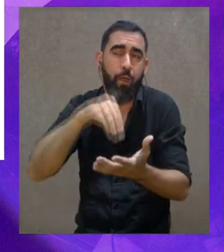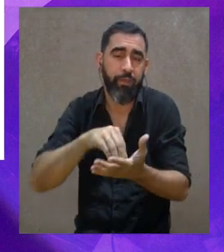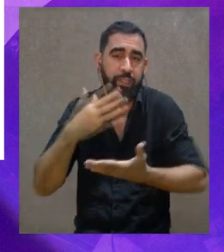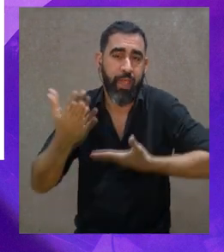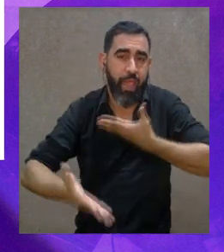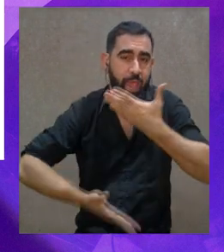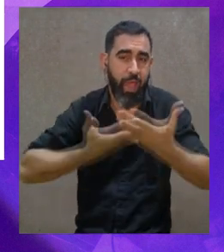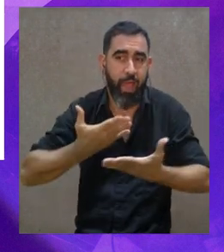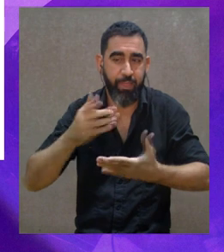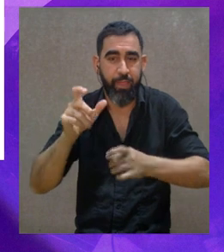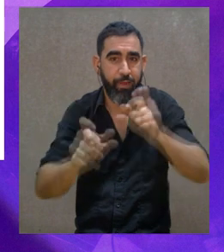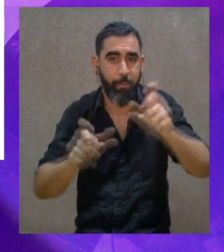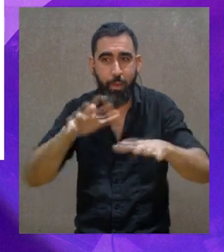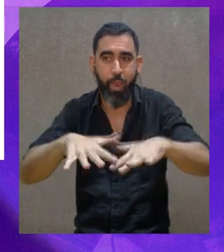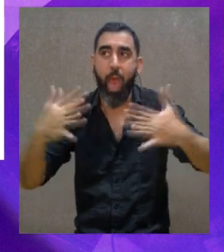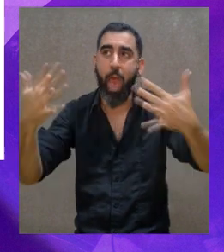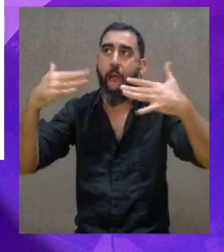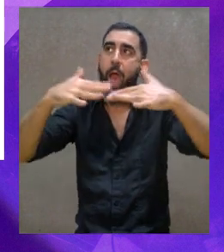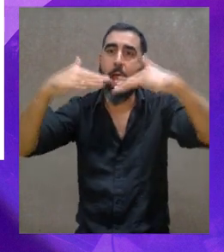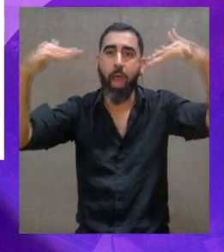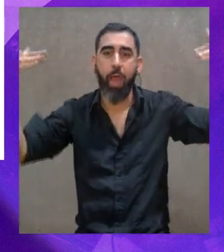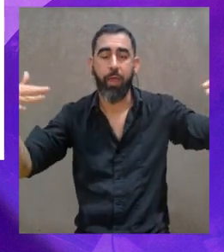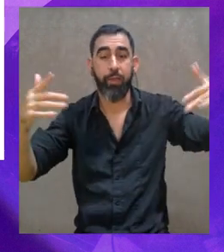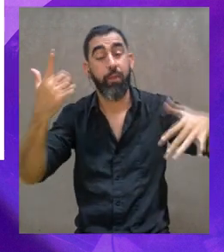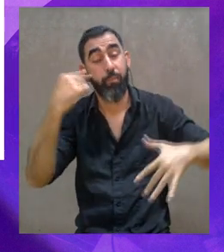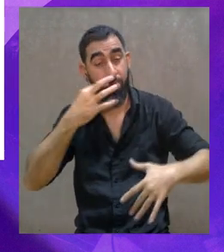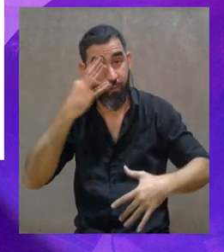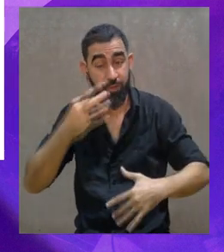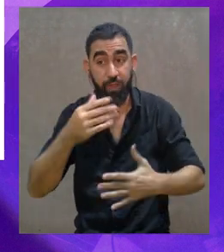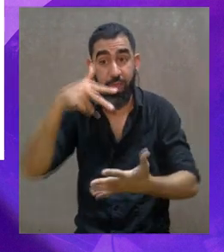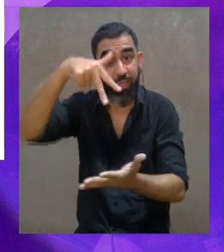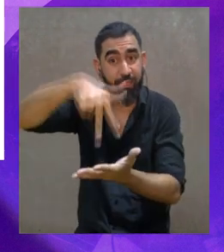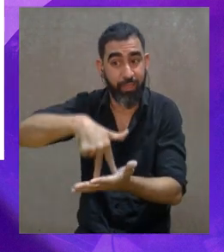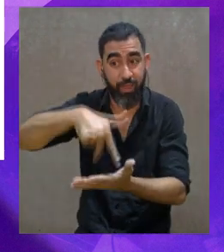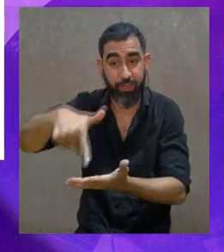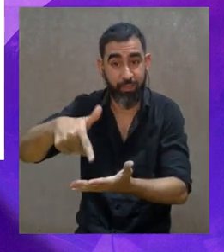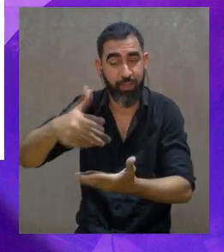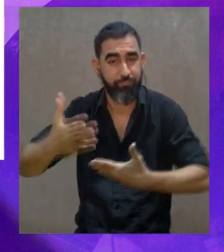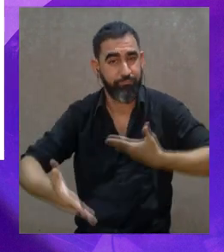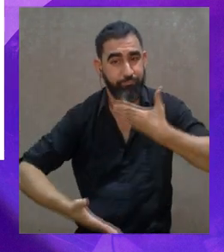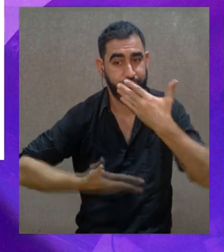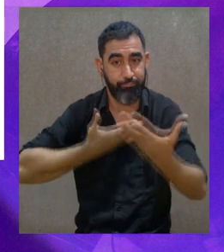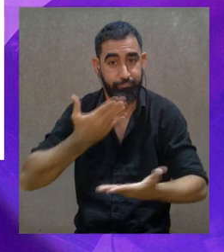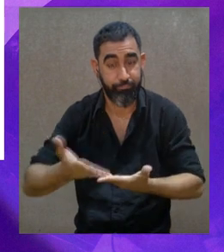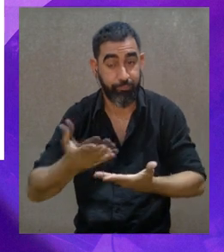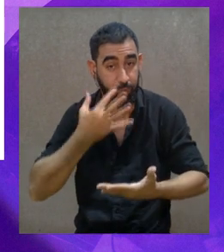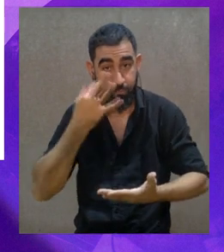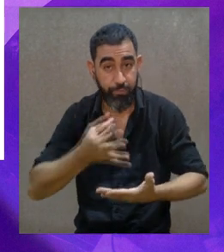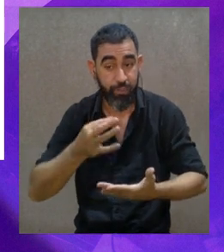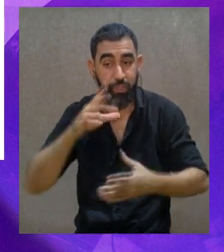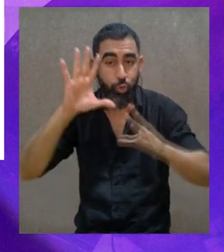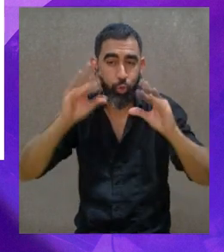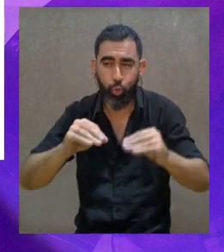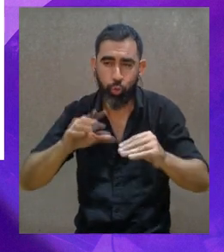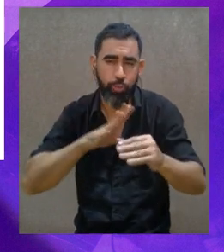Y bueno, fue una de las pocas veces que el coro cantó en un tablado, cantó al aire libre, pero la presencia nomás de tener ese